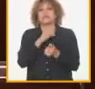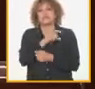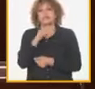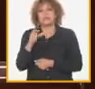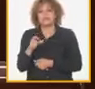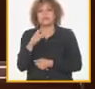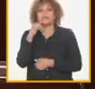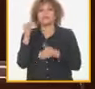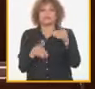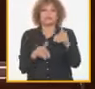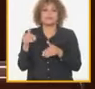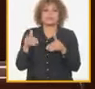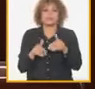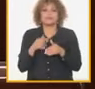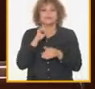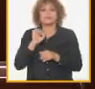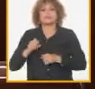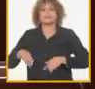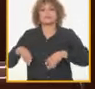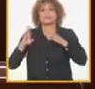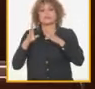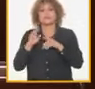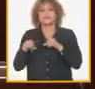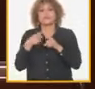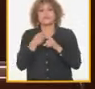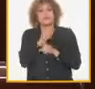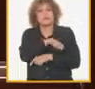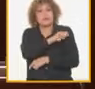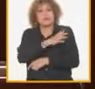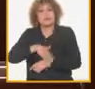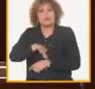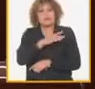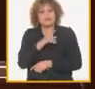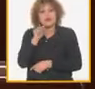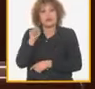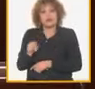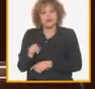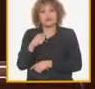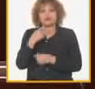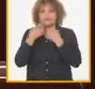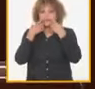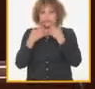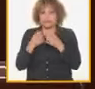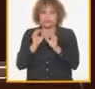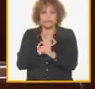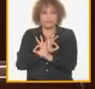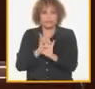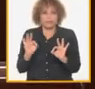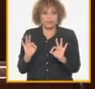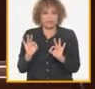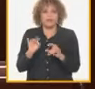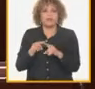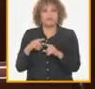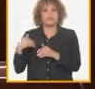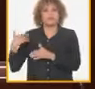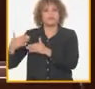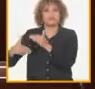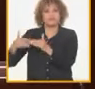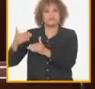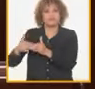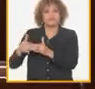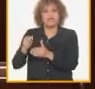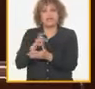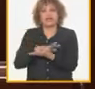la participación de las instituciones y de la población adquiere especial importancia debido a su trascendencia a las bases